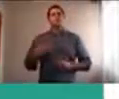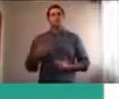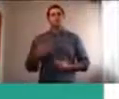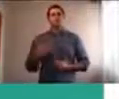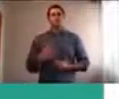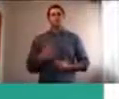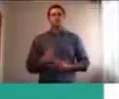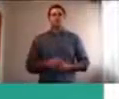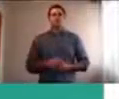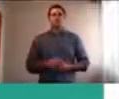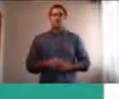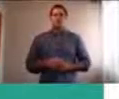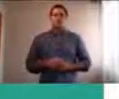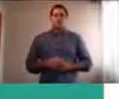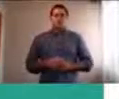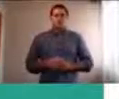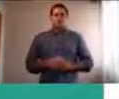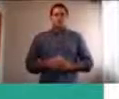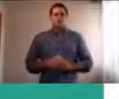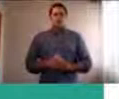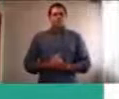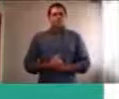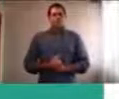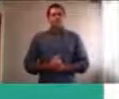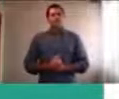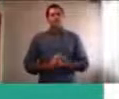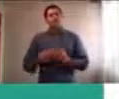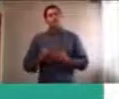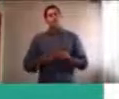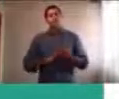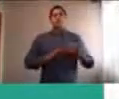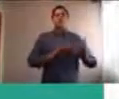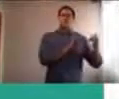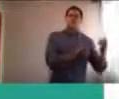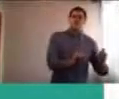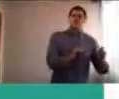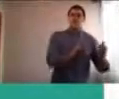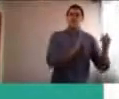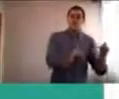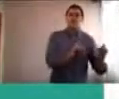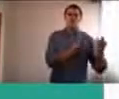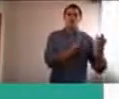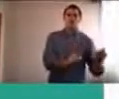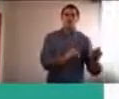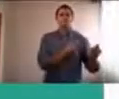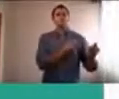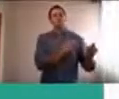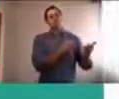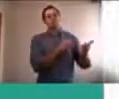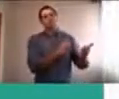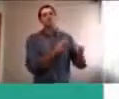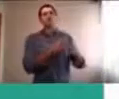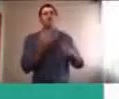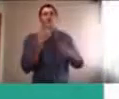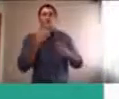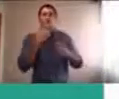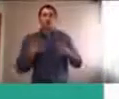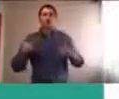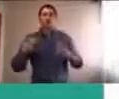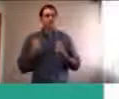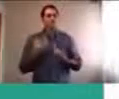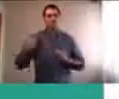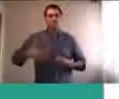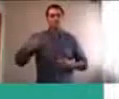posibilidad, que implica, este tipo de educación, vamos a lograr, realmente, reducir, en cada uno, como